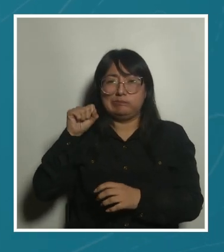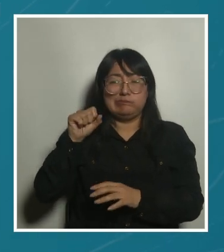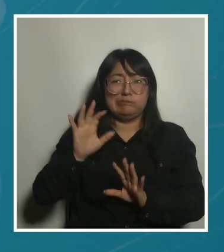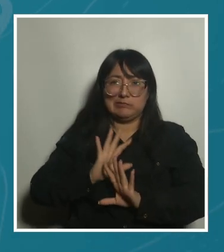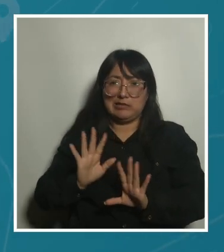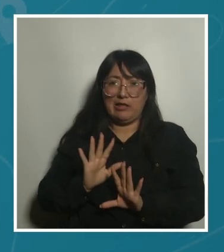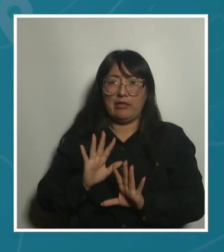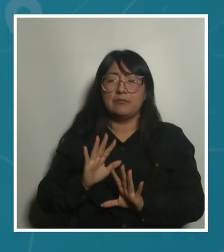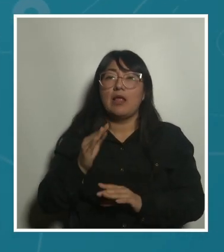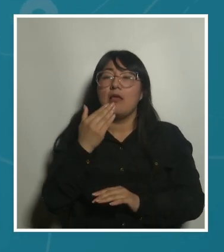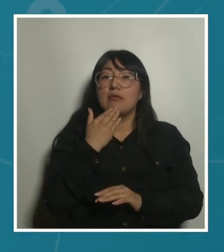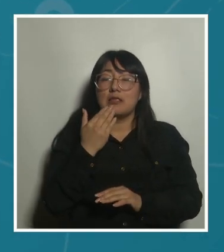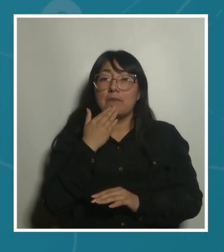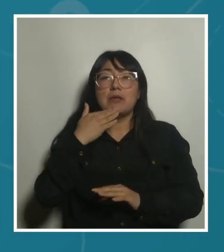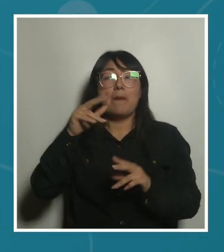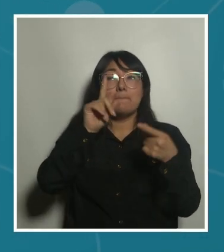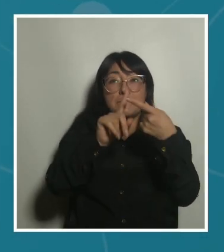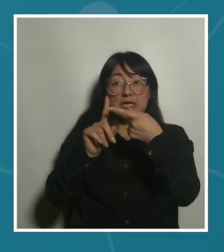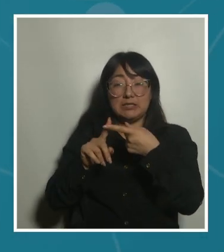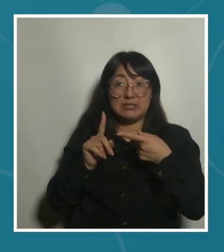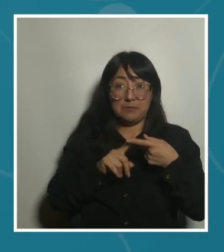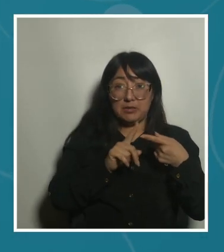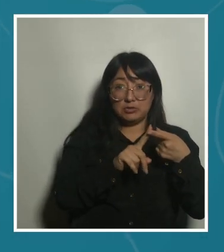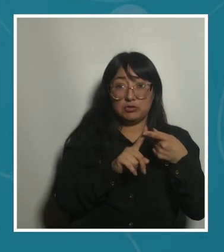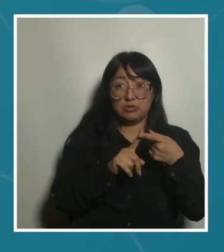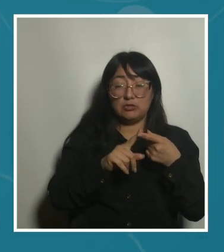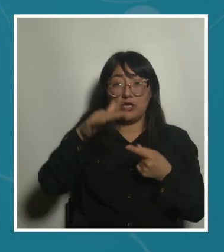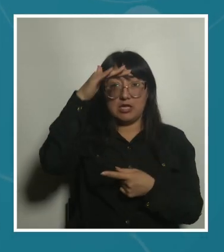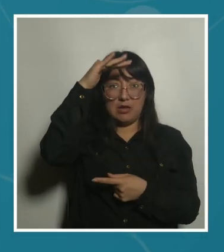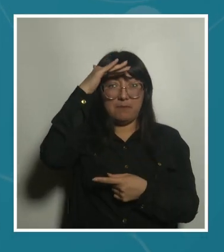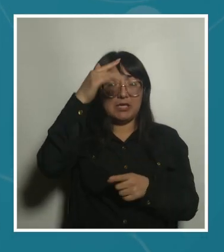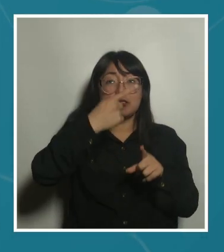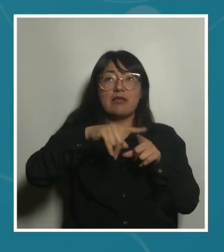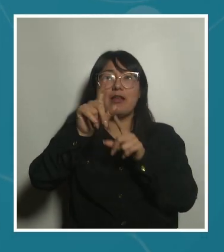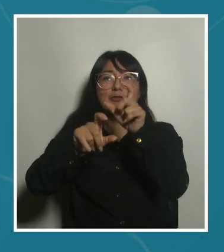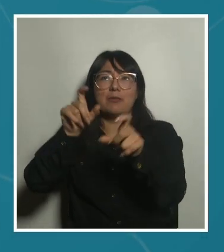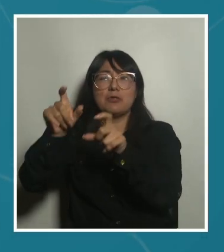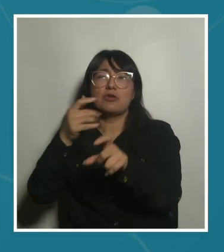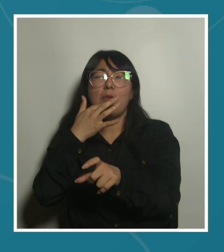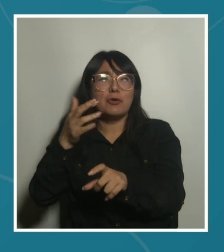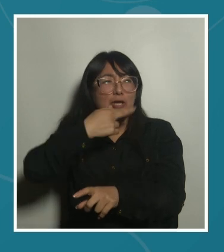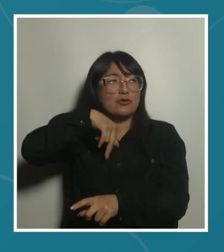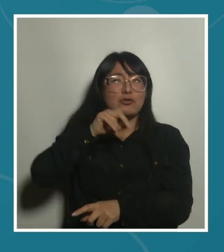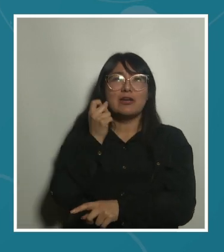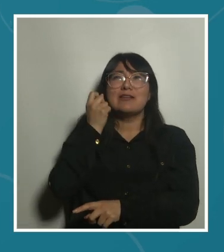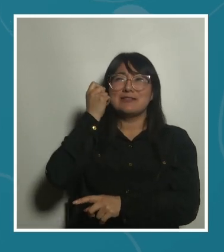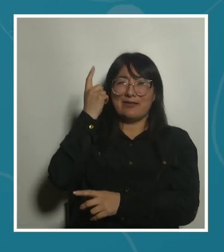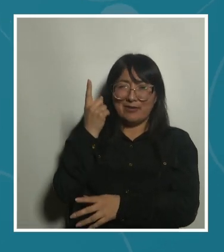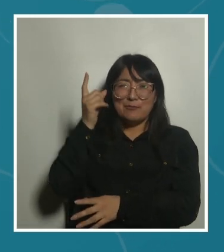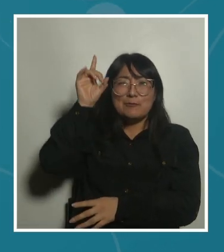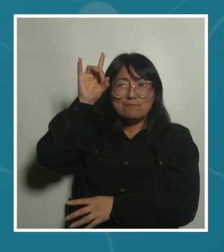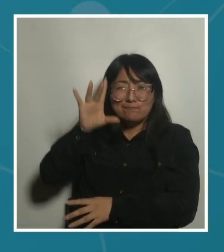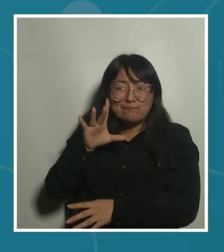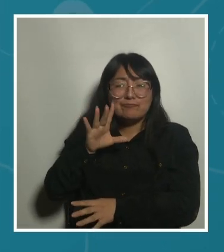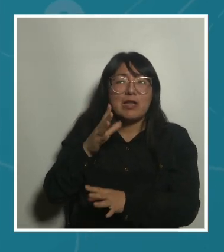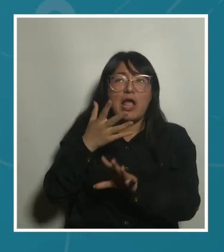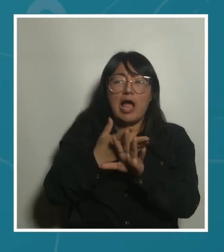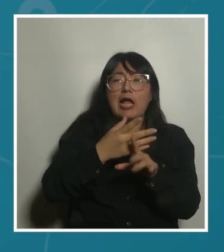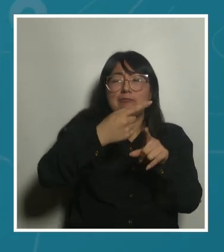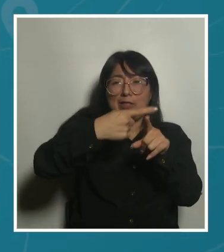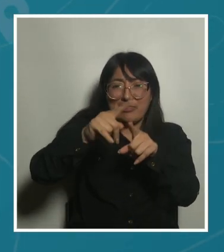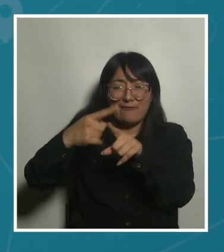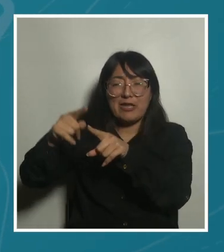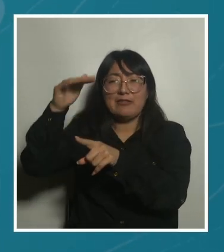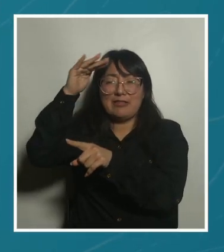y la participación y la experiencia de las comunidades, porque entendemos que el conocimiento que tenemos las personas que vivimos en los territorios,